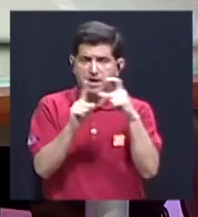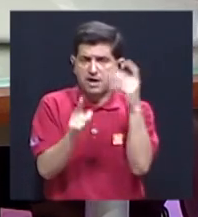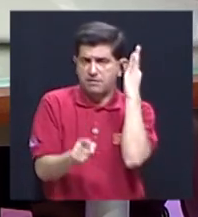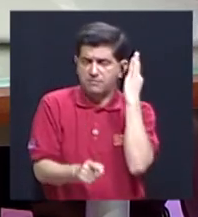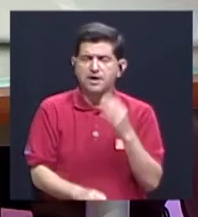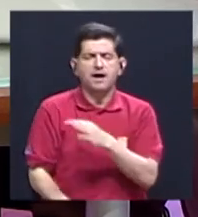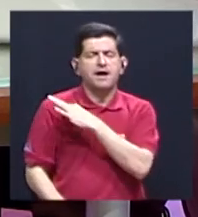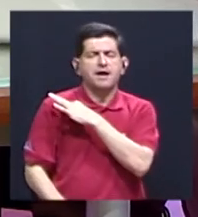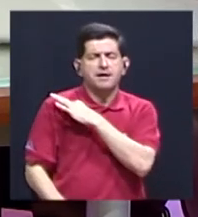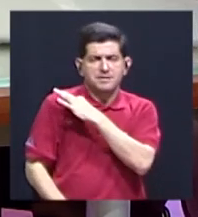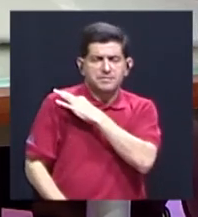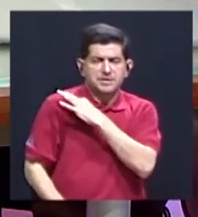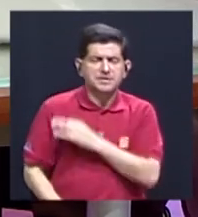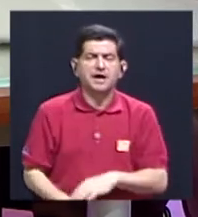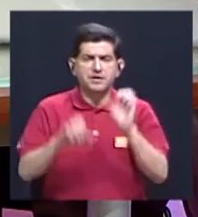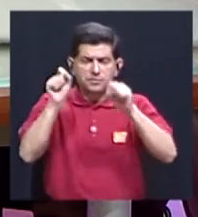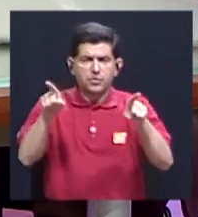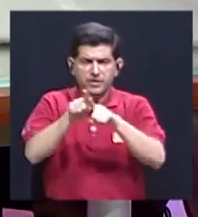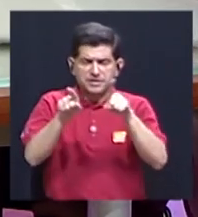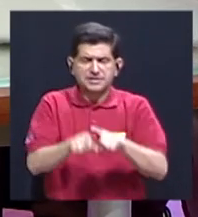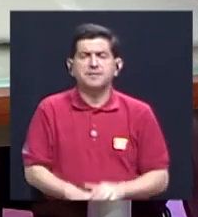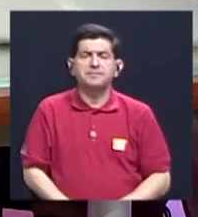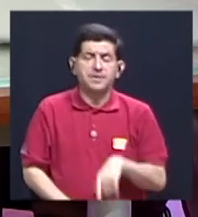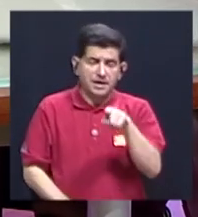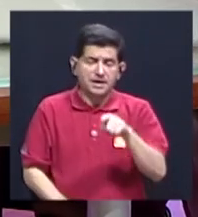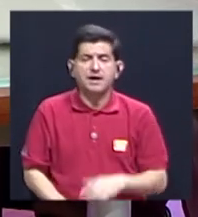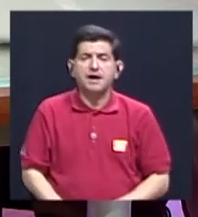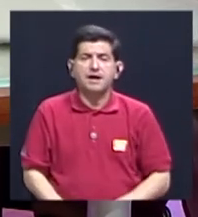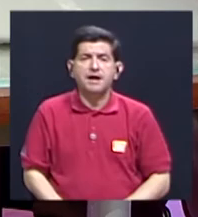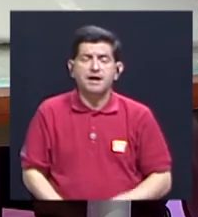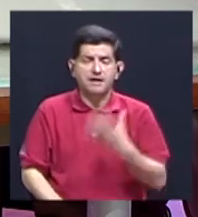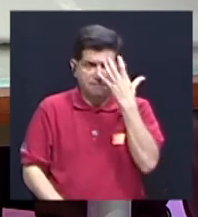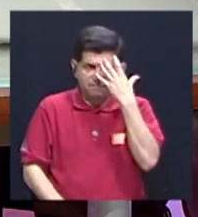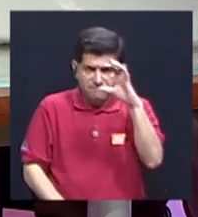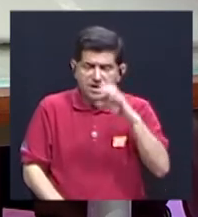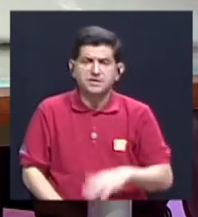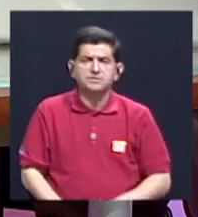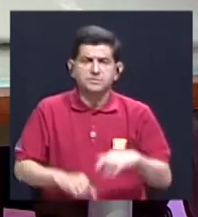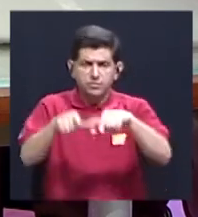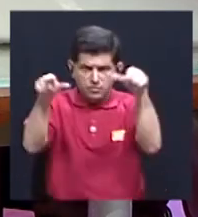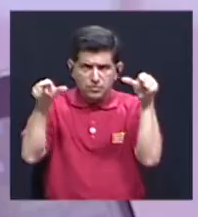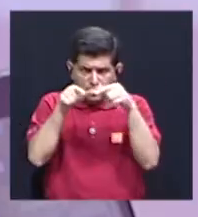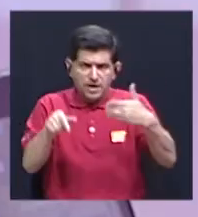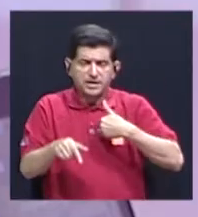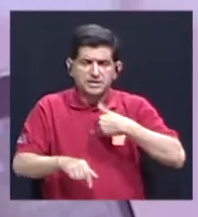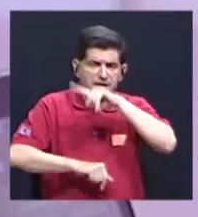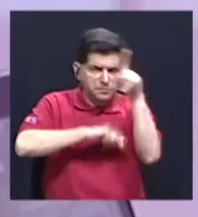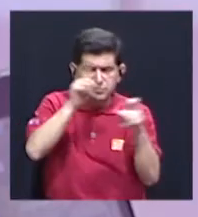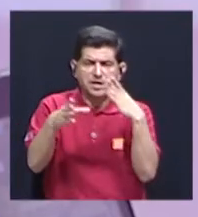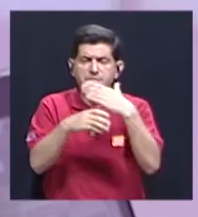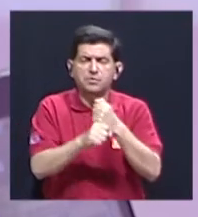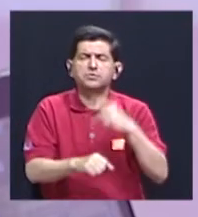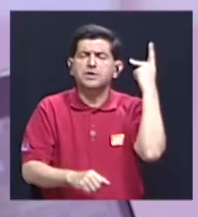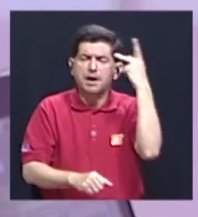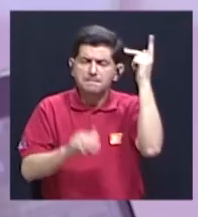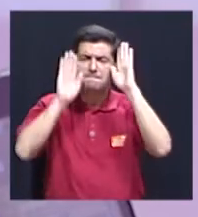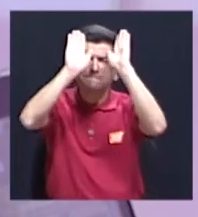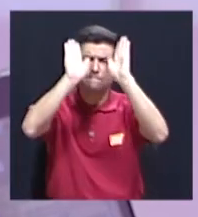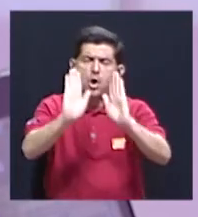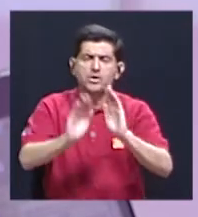que les invitamos a que se acerquen a nuestro fanpage y hagan sus consultas directamente a nuestra ministra, que es una política magnífica.